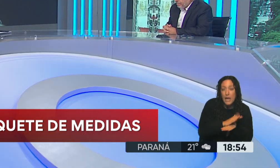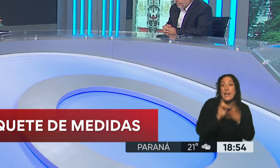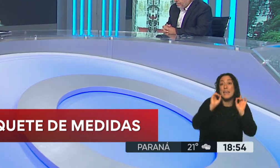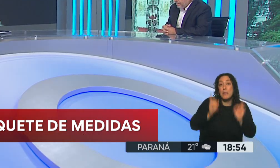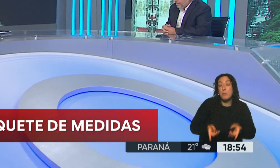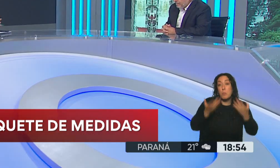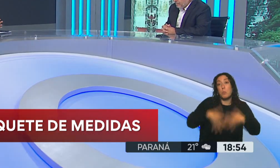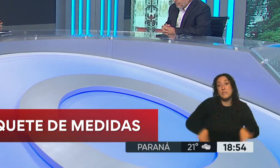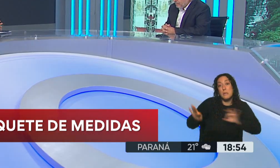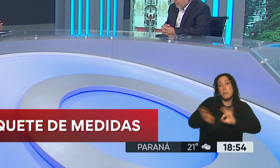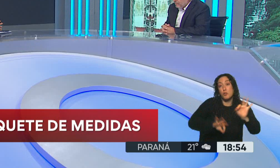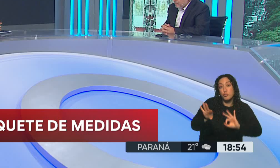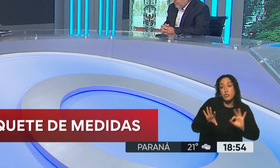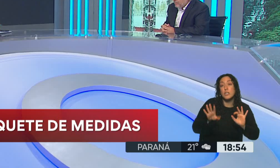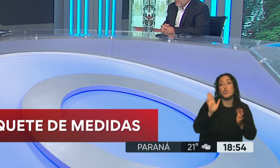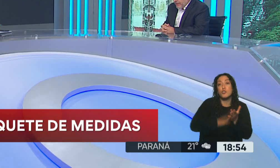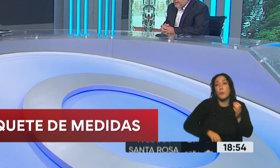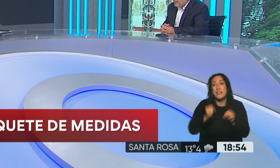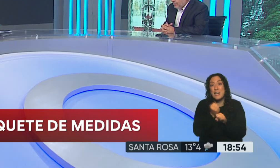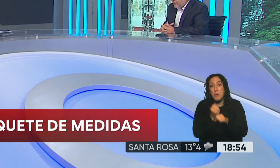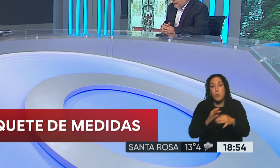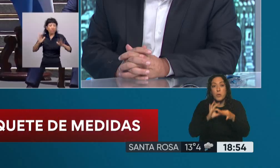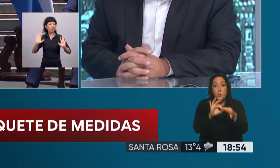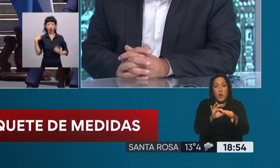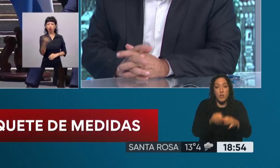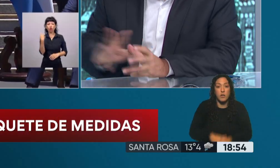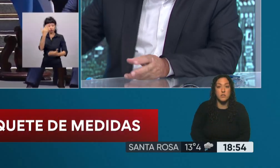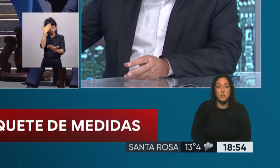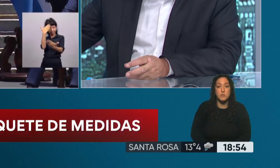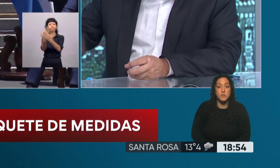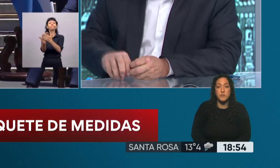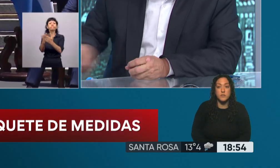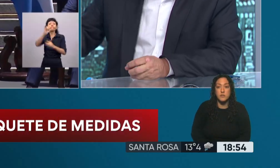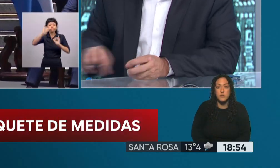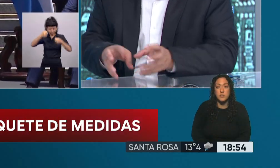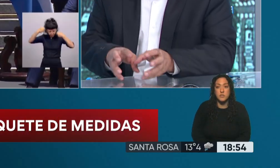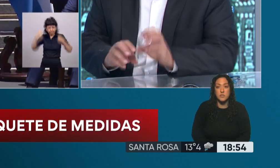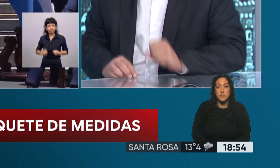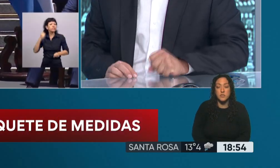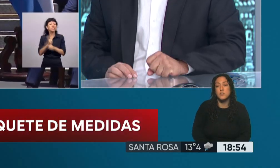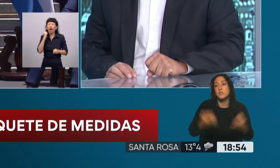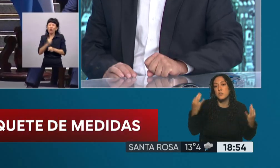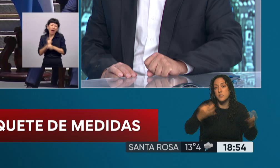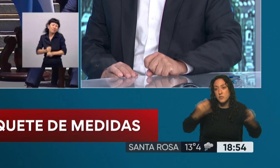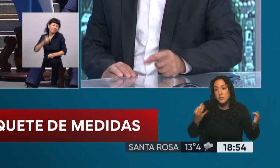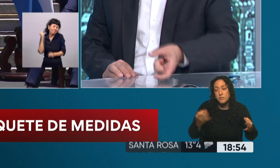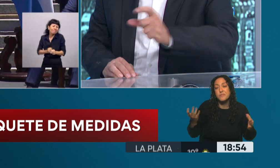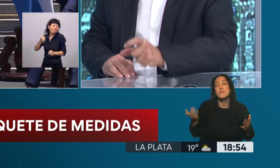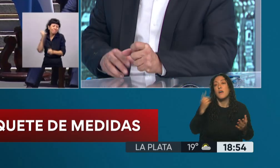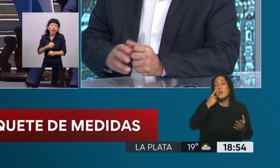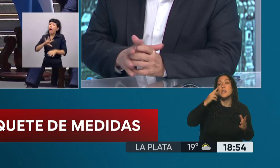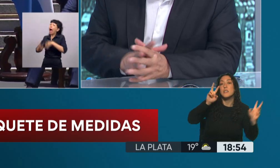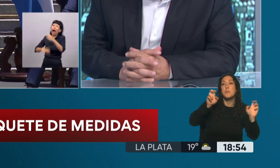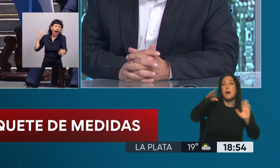algunos proyectos vinculados con lo laboral. Podría ser, podría ser en los proyectos, seguramente. Vamos a ver si en las desregulaciones